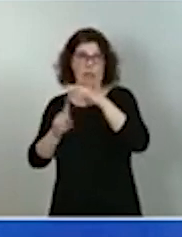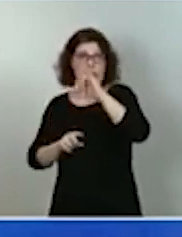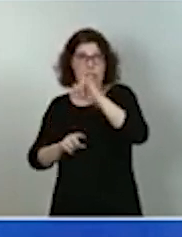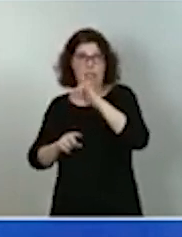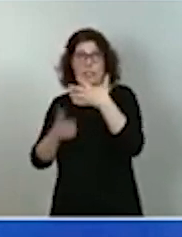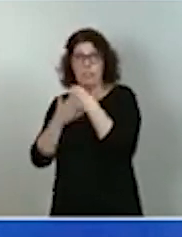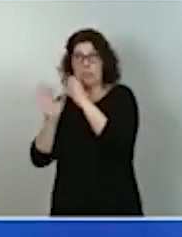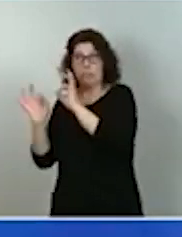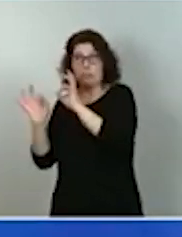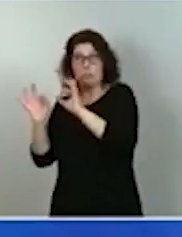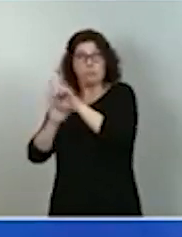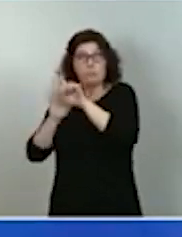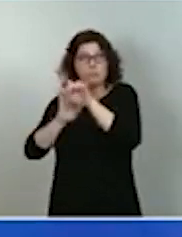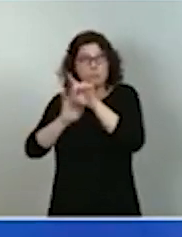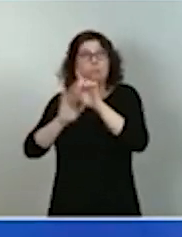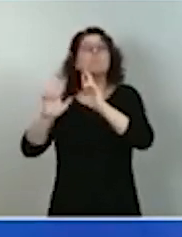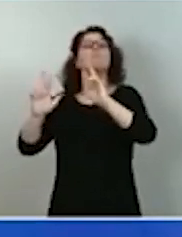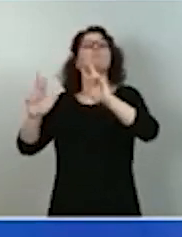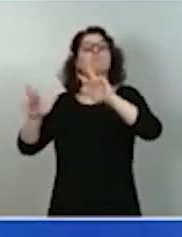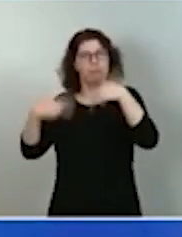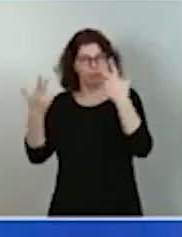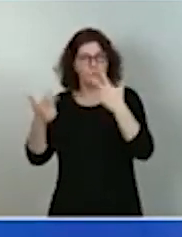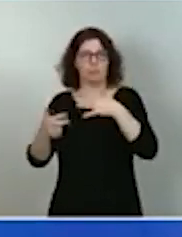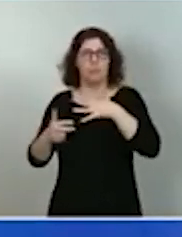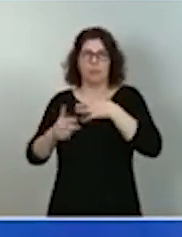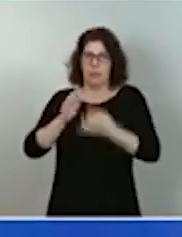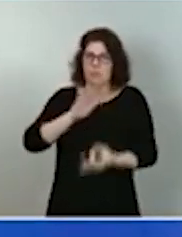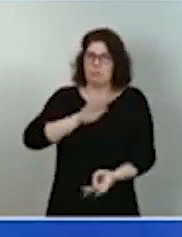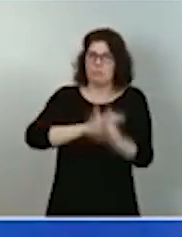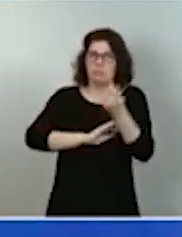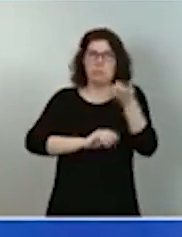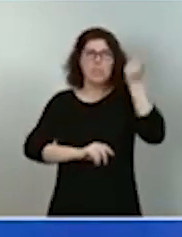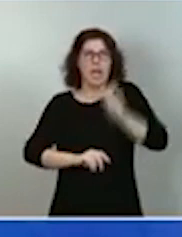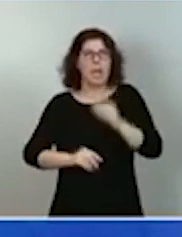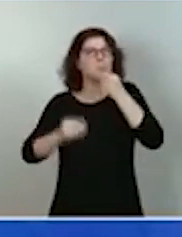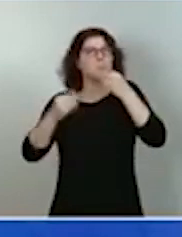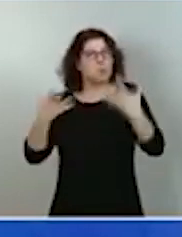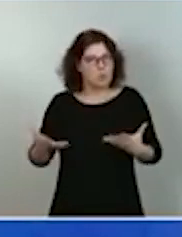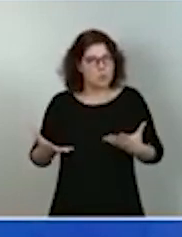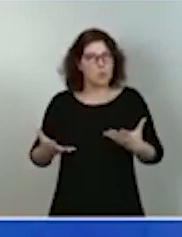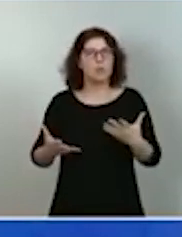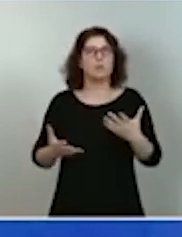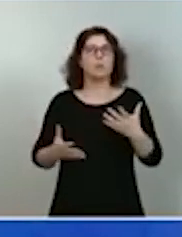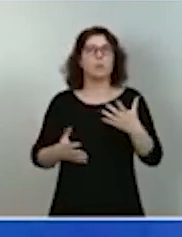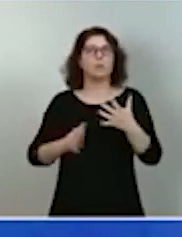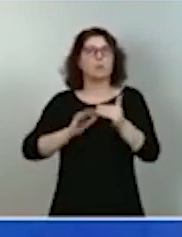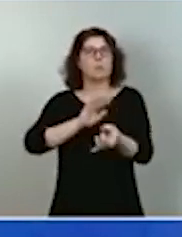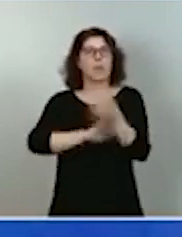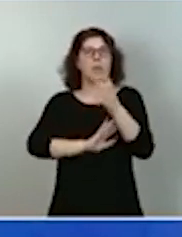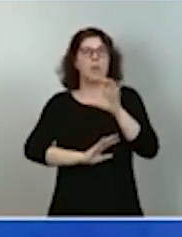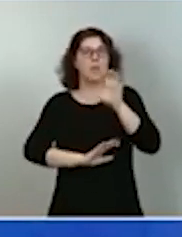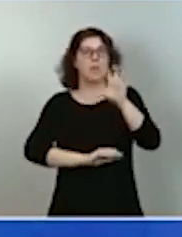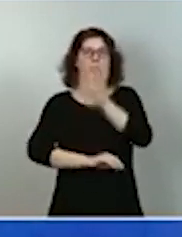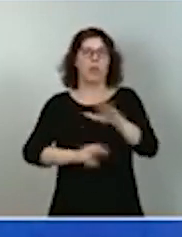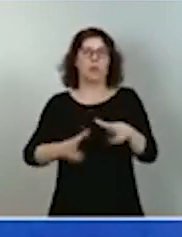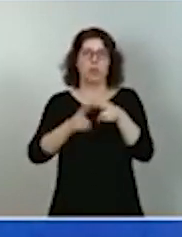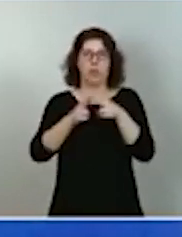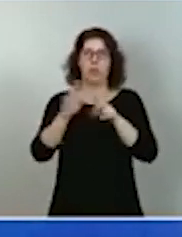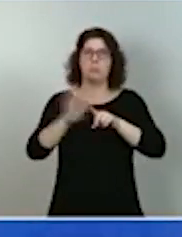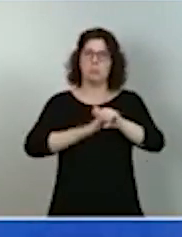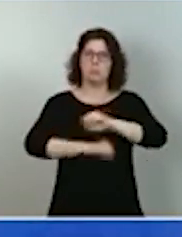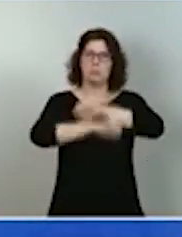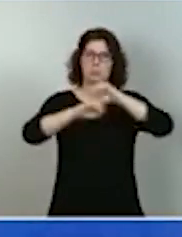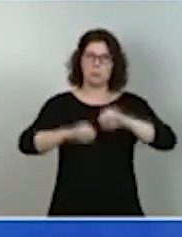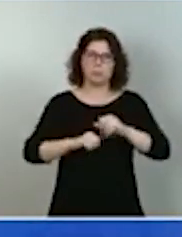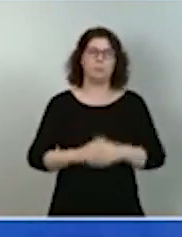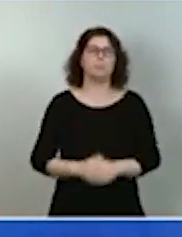posibilidad de que haya buenos salarios y que haya un Estado social desarrollado. Cumplir la